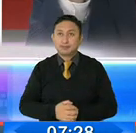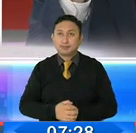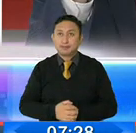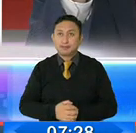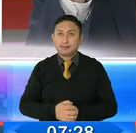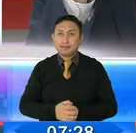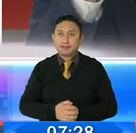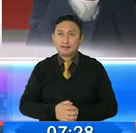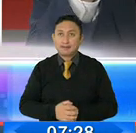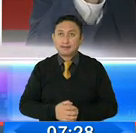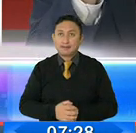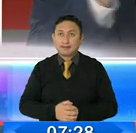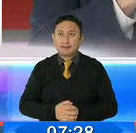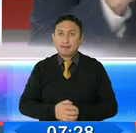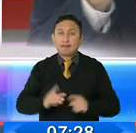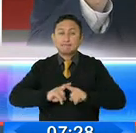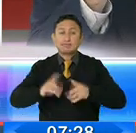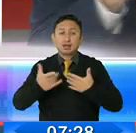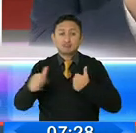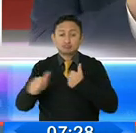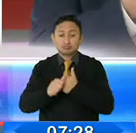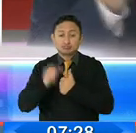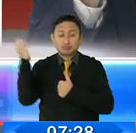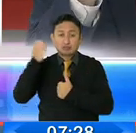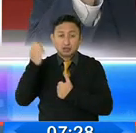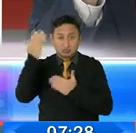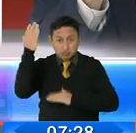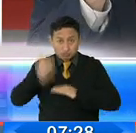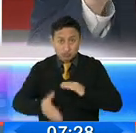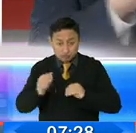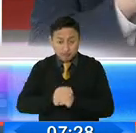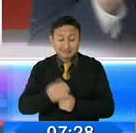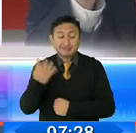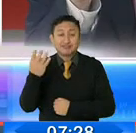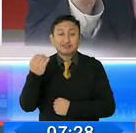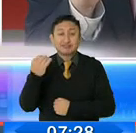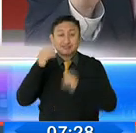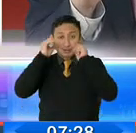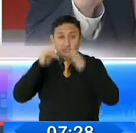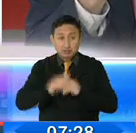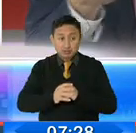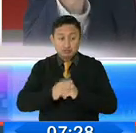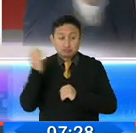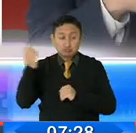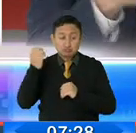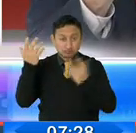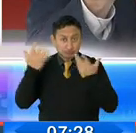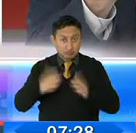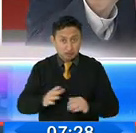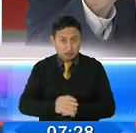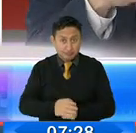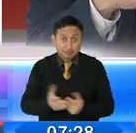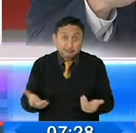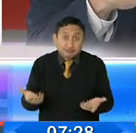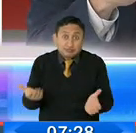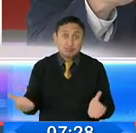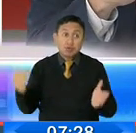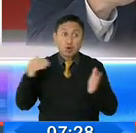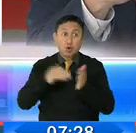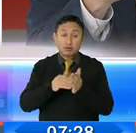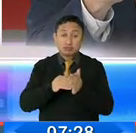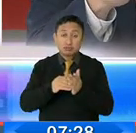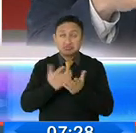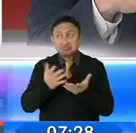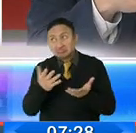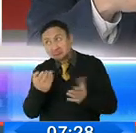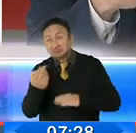anunciando, estamos a portas de que el estado de emergencia se acabe, están indicando que el 14 de septiembre se acaba el estado de emergencia y por ende volveríamos a